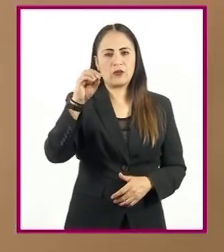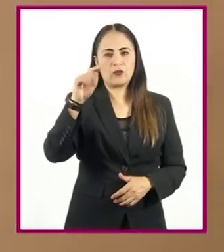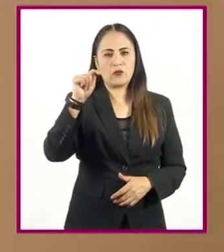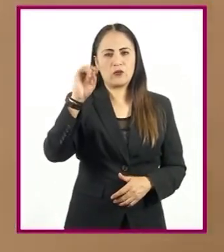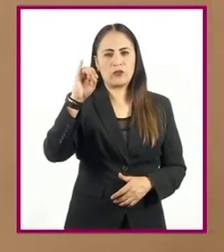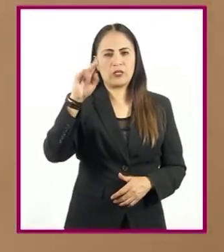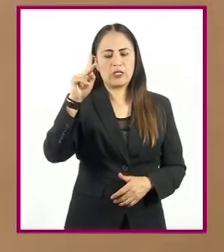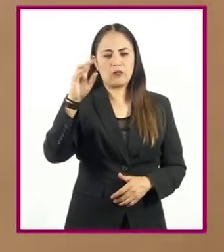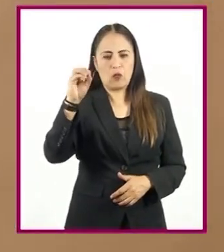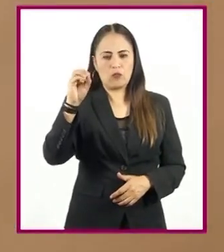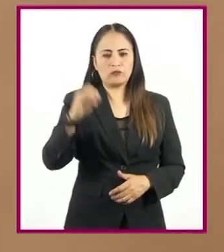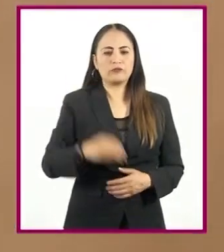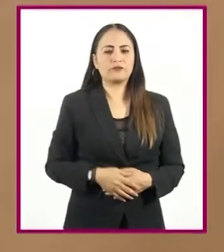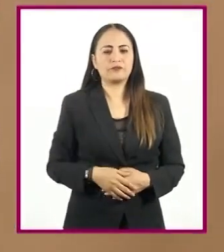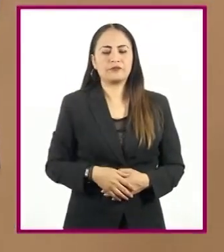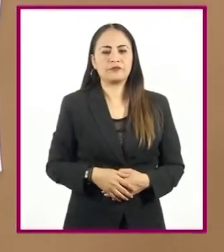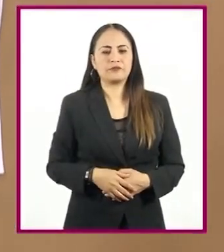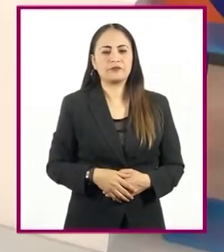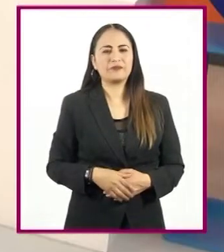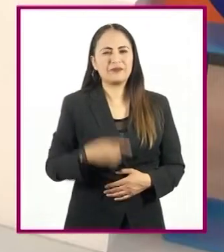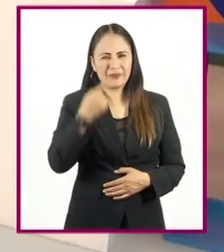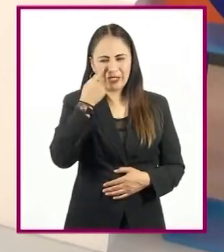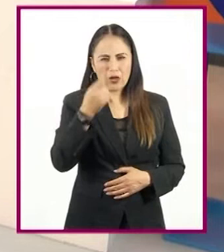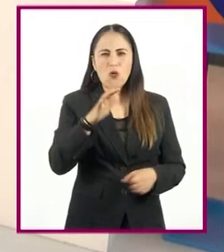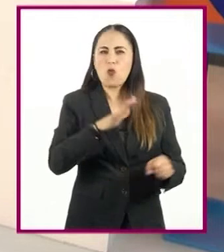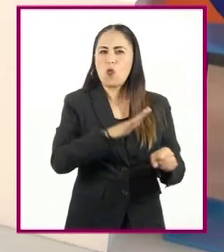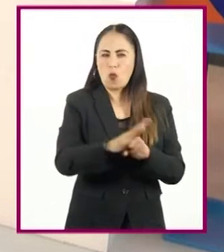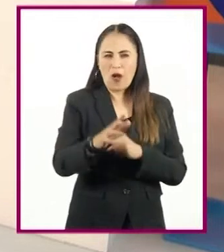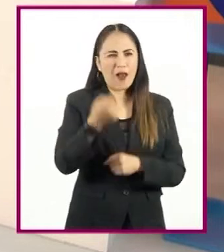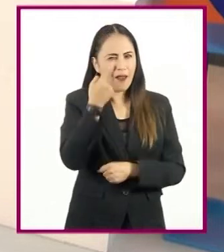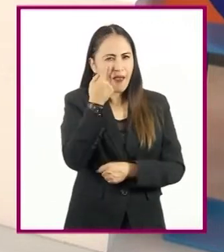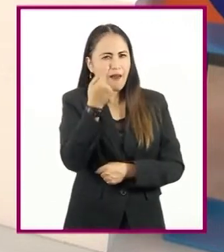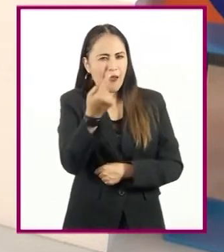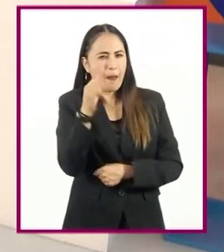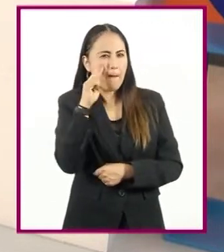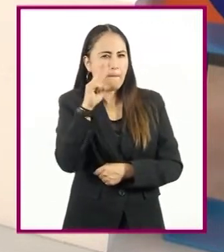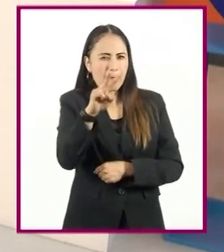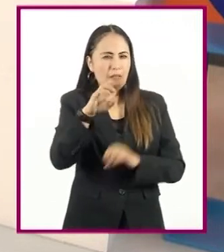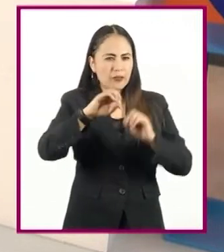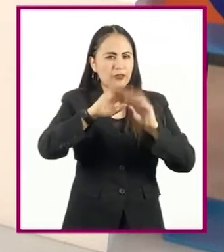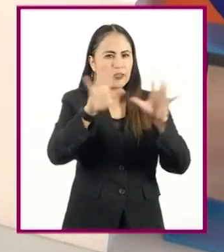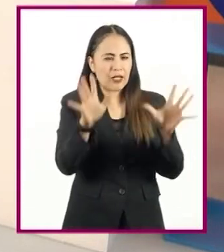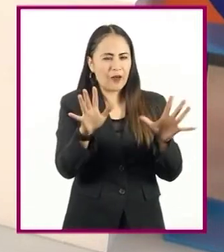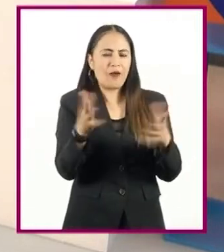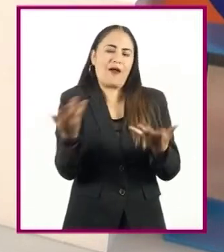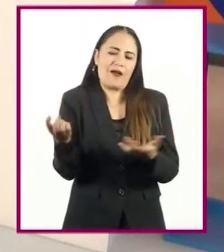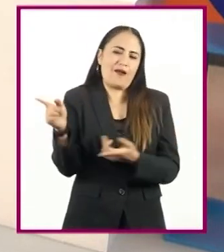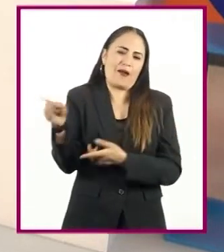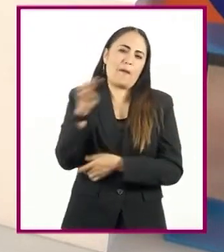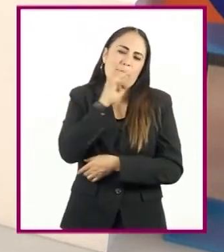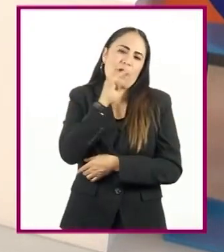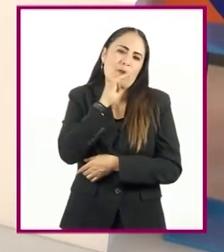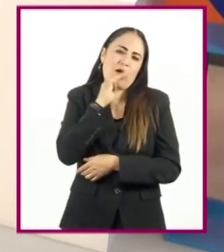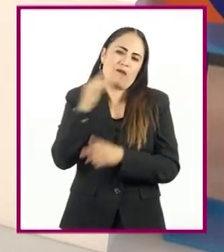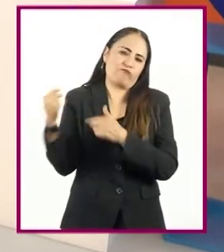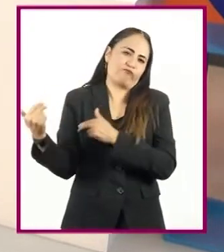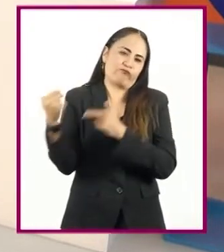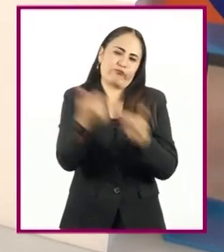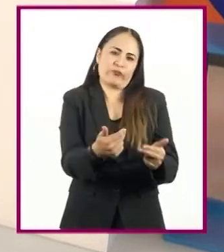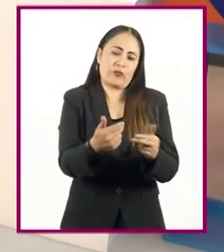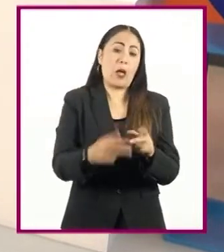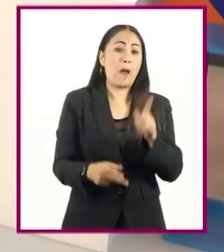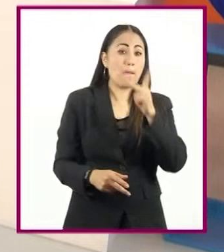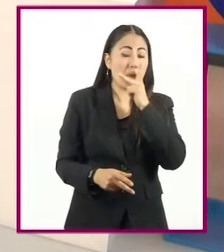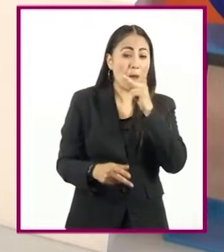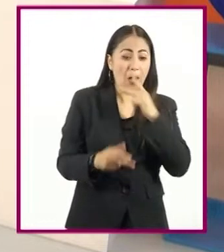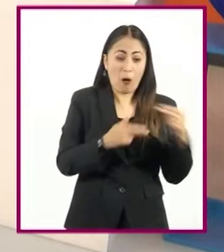El gen que se expresó es el visible, el gen de la mamá. Y el gen del papá, no.